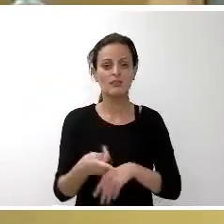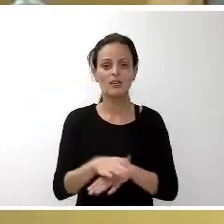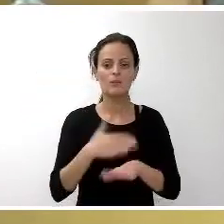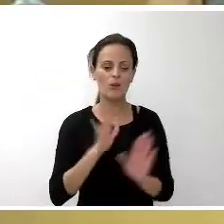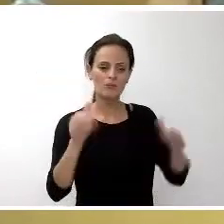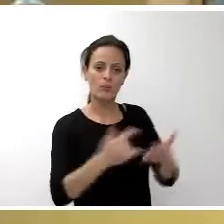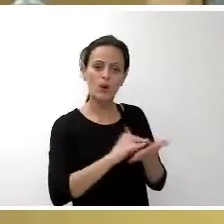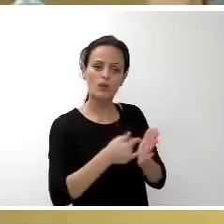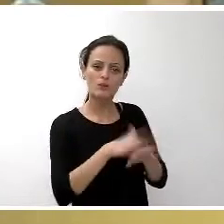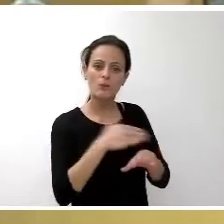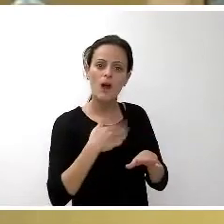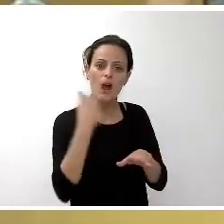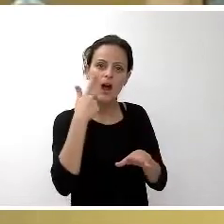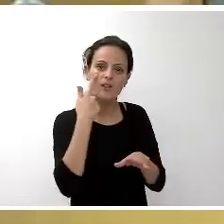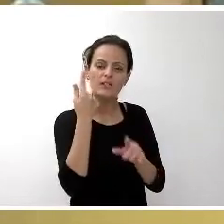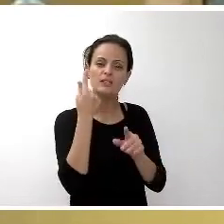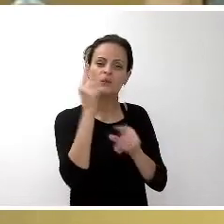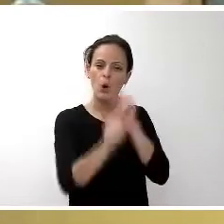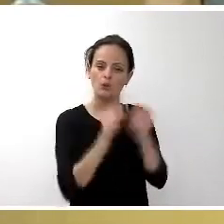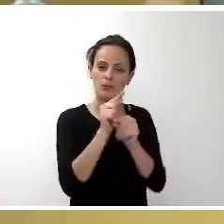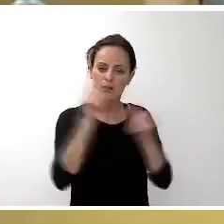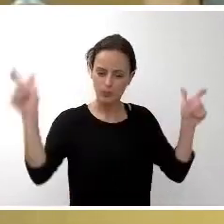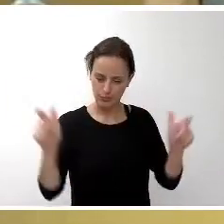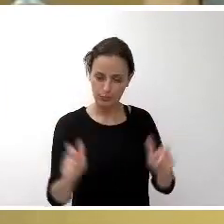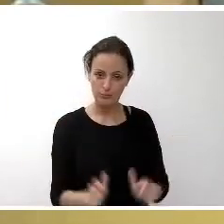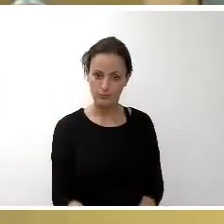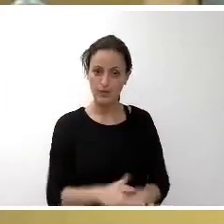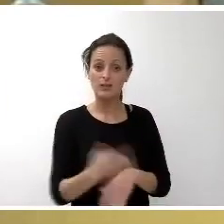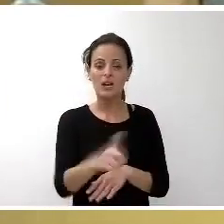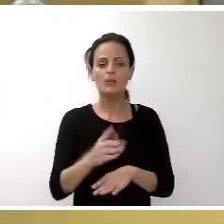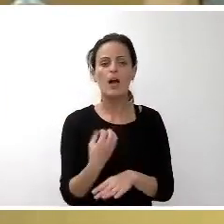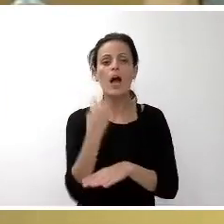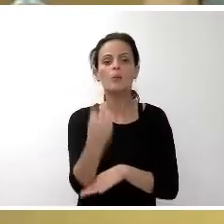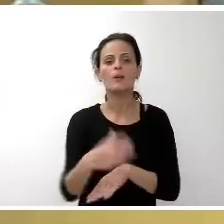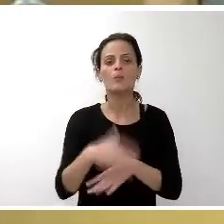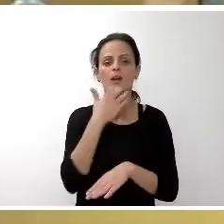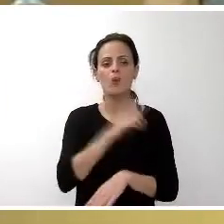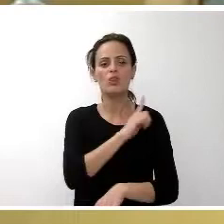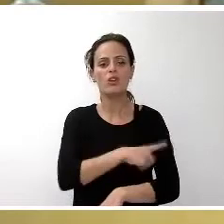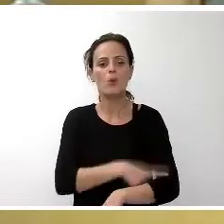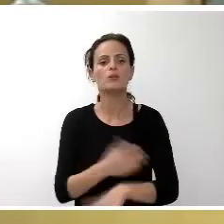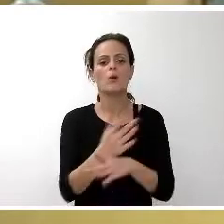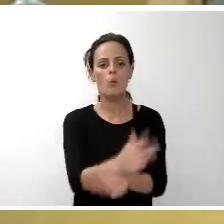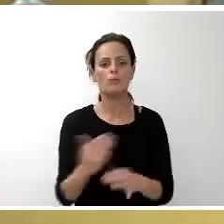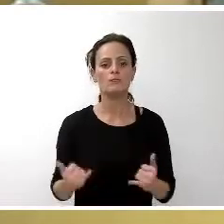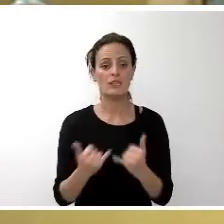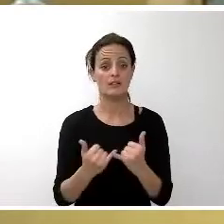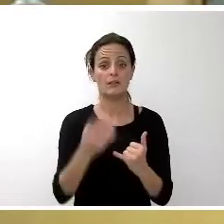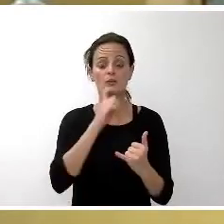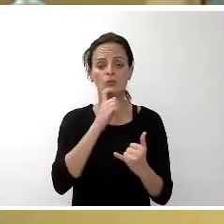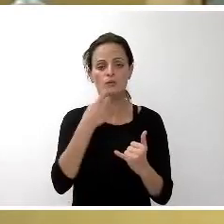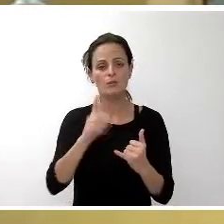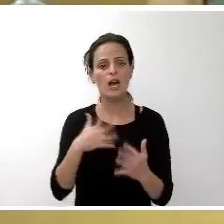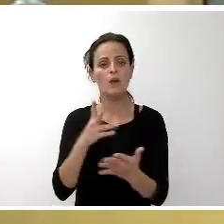contaminación en Tenerife. Que se siga apoyando al deporte con los juegos de Tenerife, apostando también